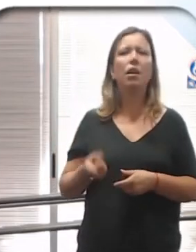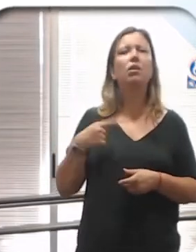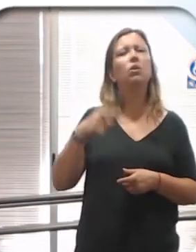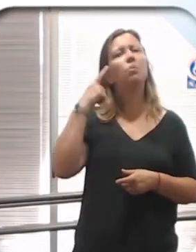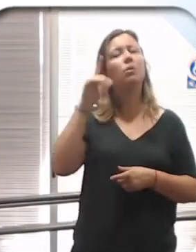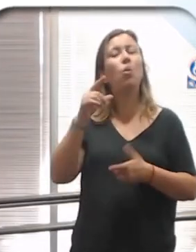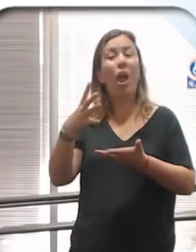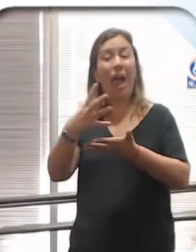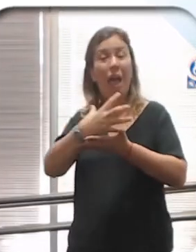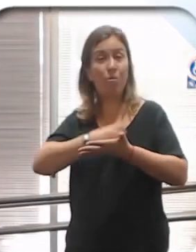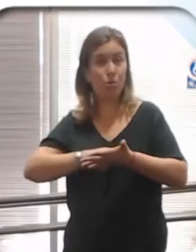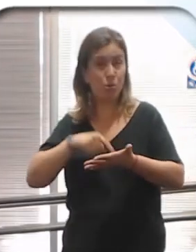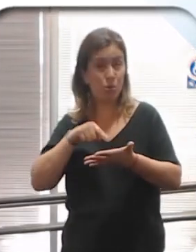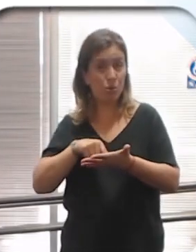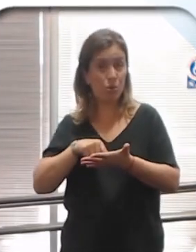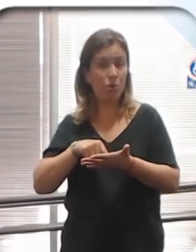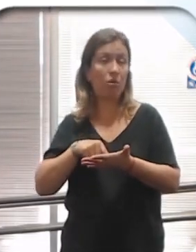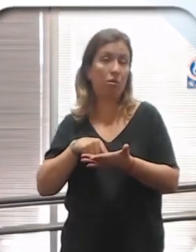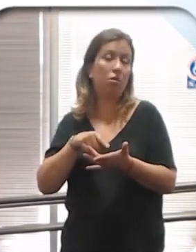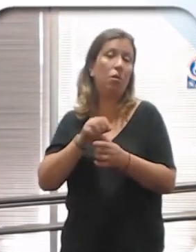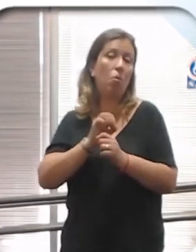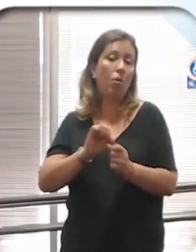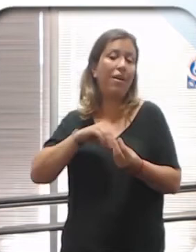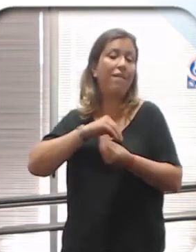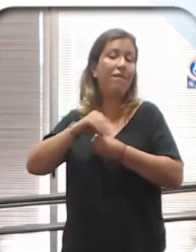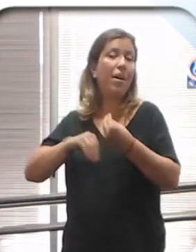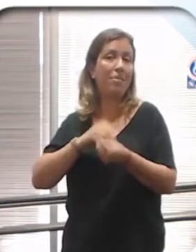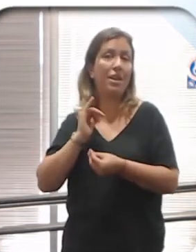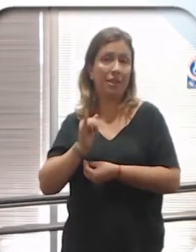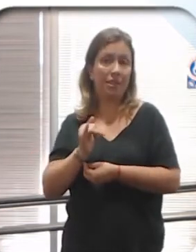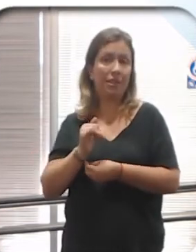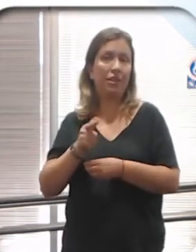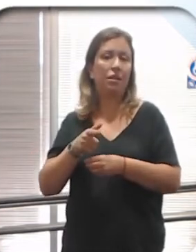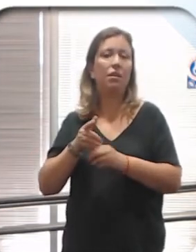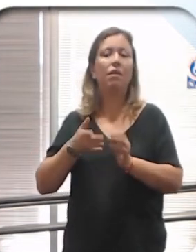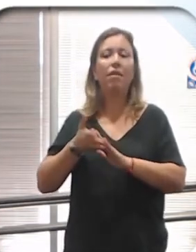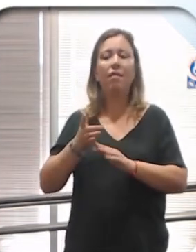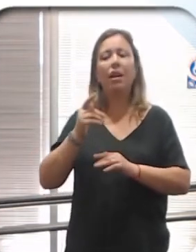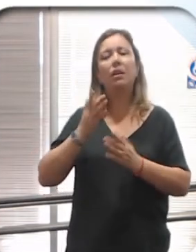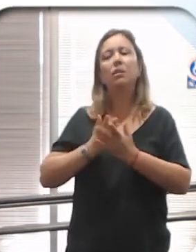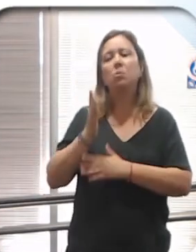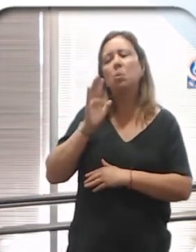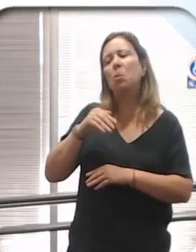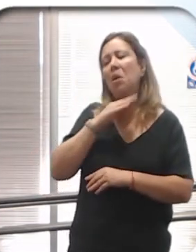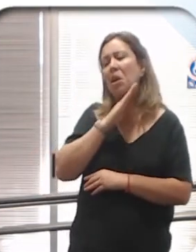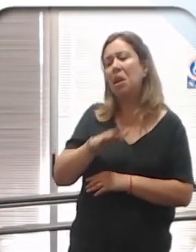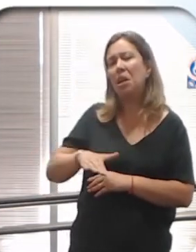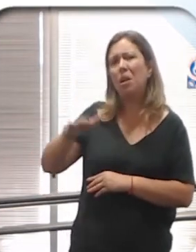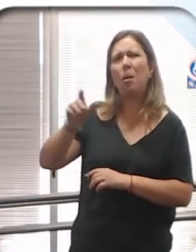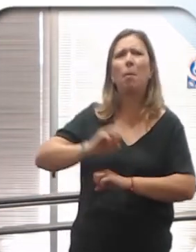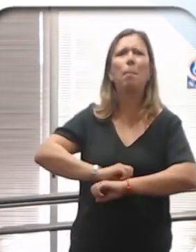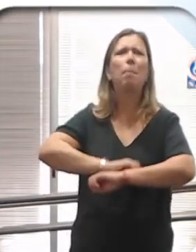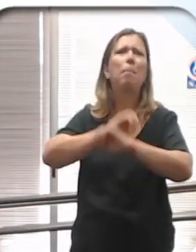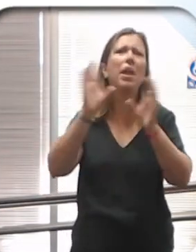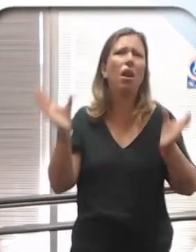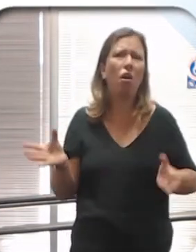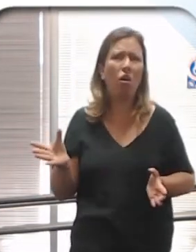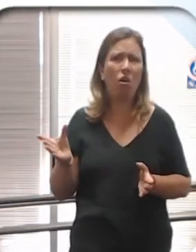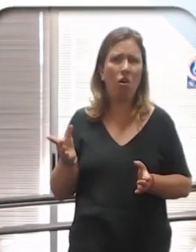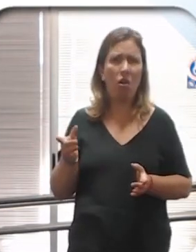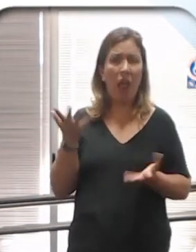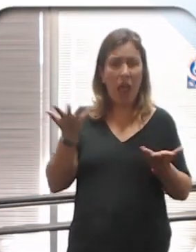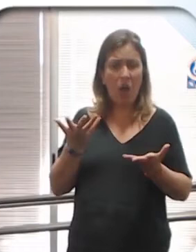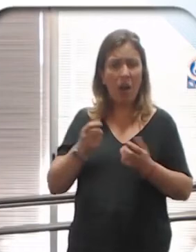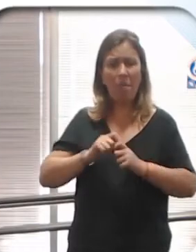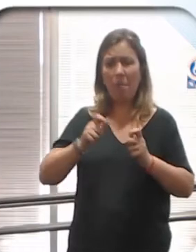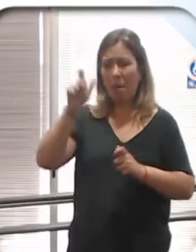lo que es el abuso, va también, si querés, a la familia, en que con esto de que van a ser niños toda la vida, y peor, porque el abuso sexual infantil que estamos